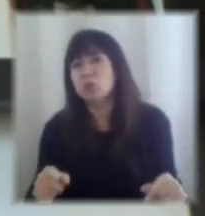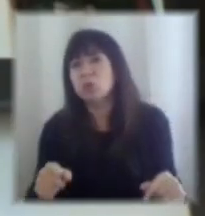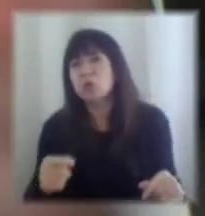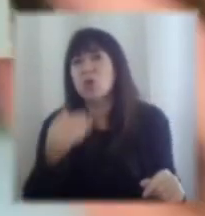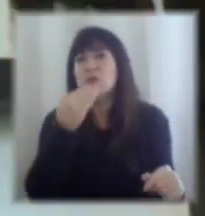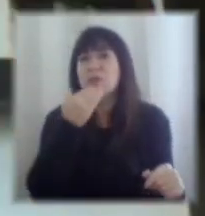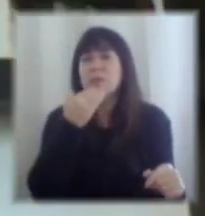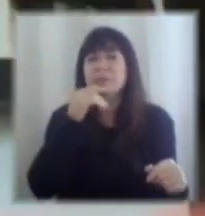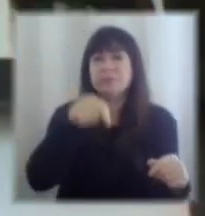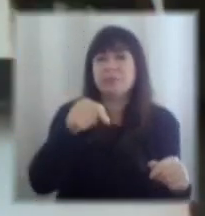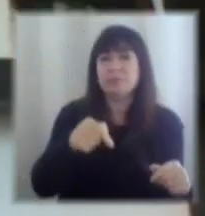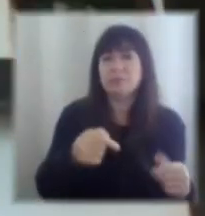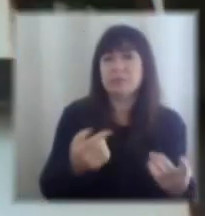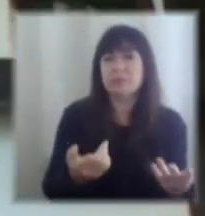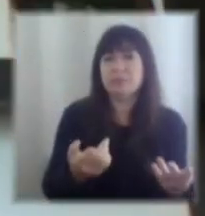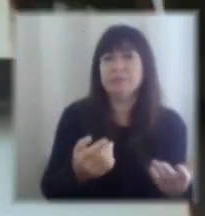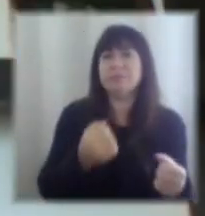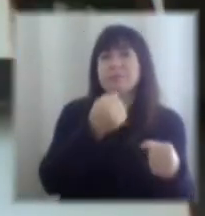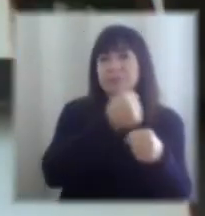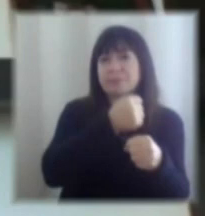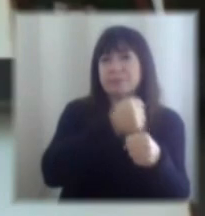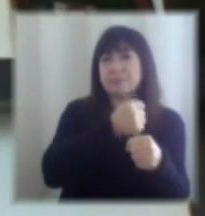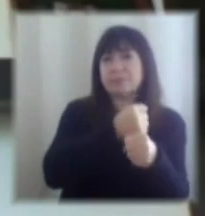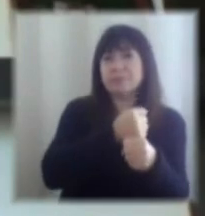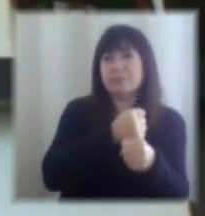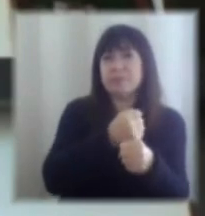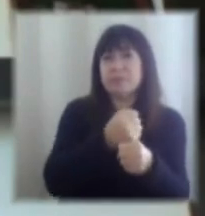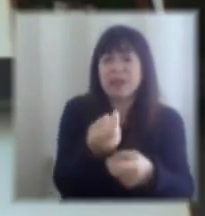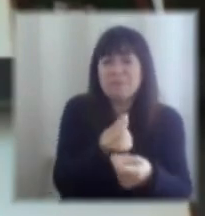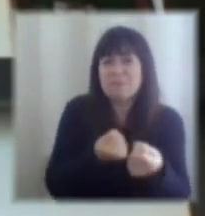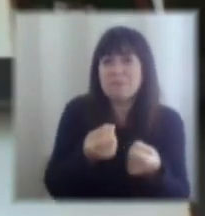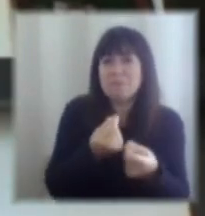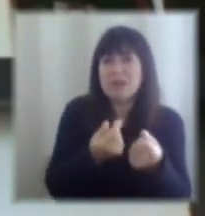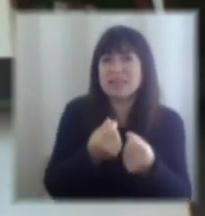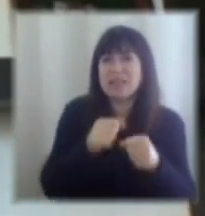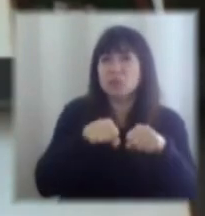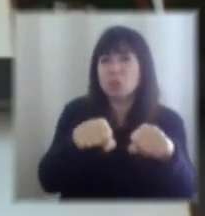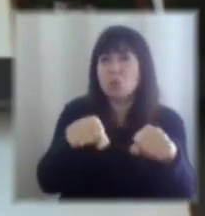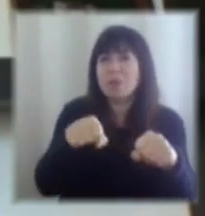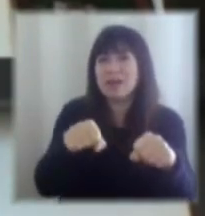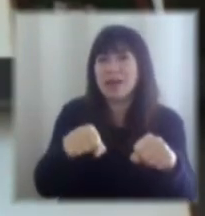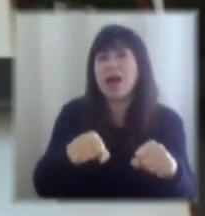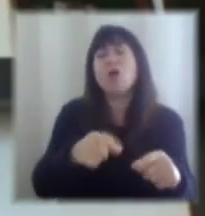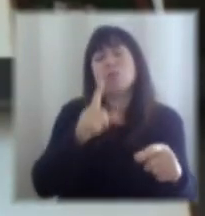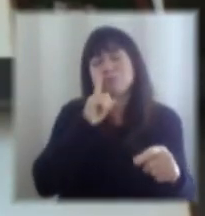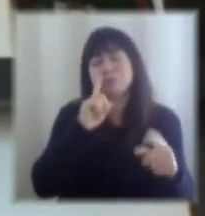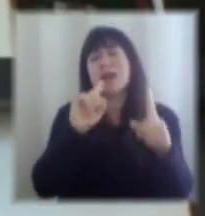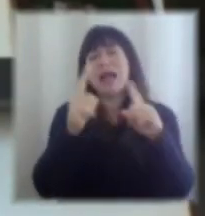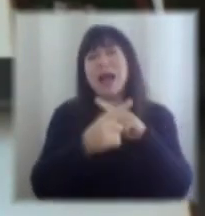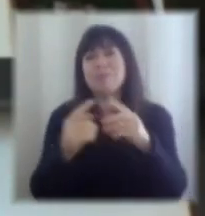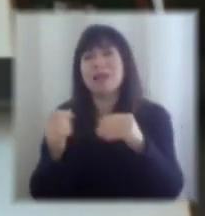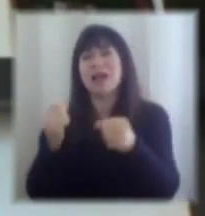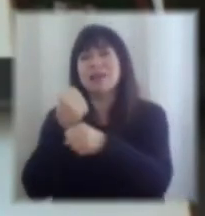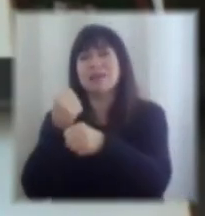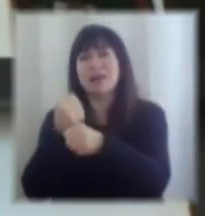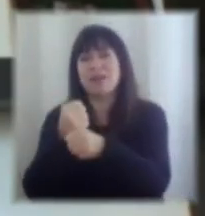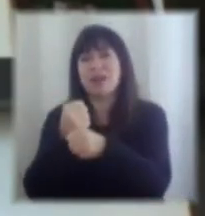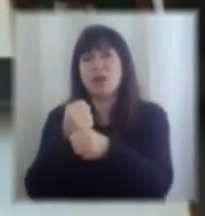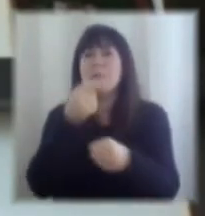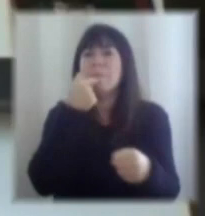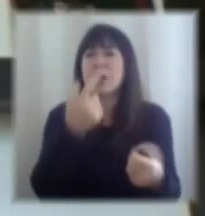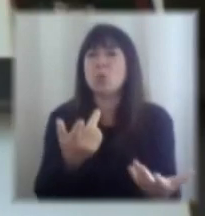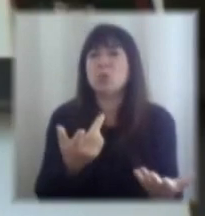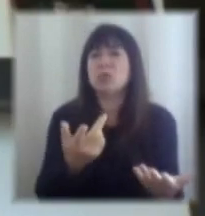que tienen que emigrar hacia otro tipo de trabajo o bueno quizás están restringidas por la polifuncionalidad básicamente la pregunta va dirigida al desafío de